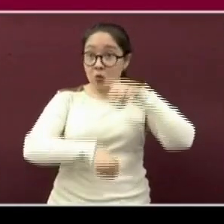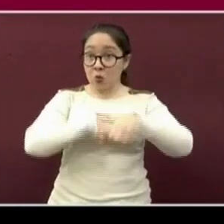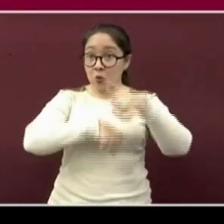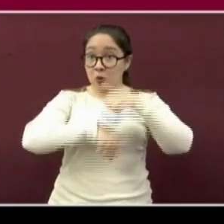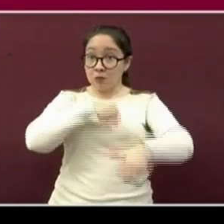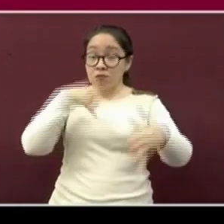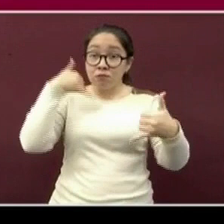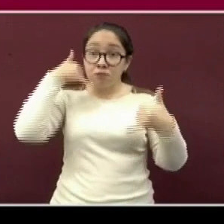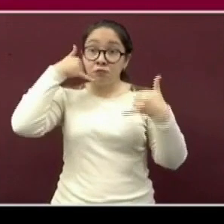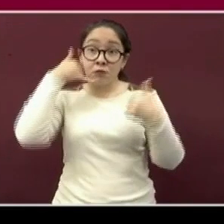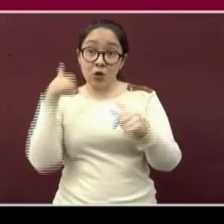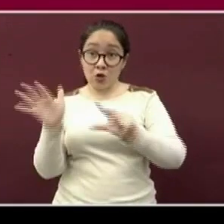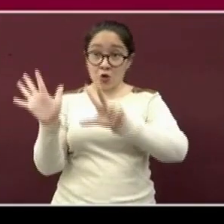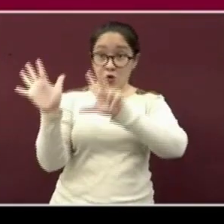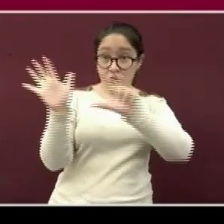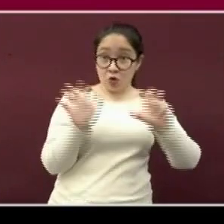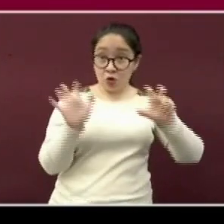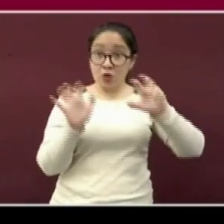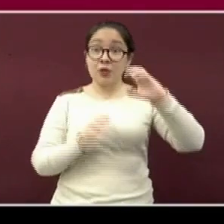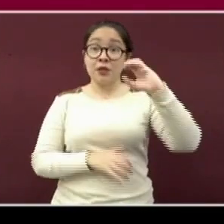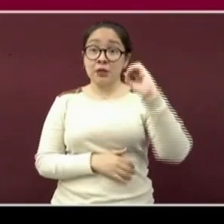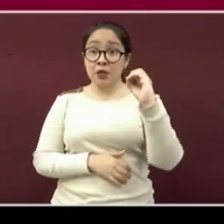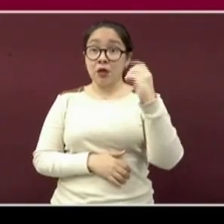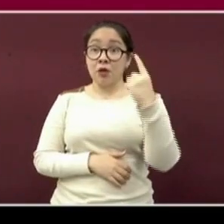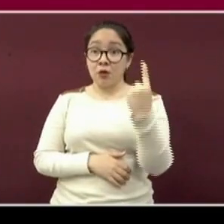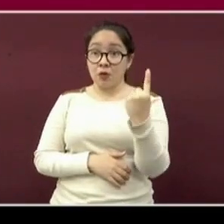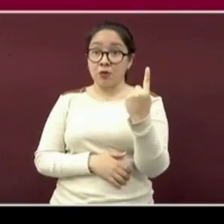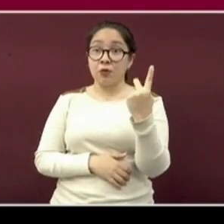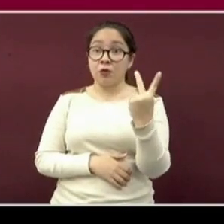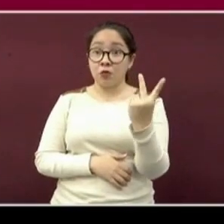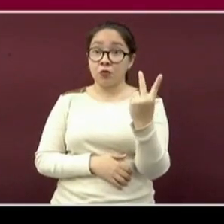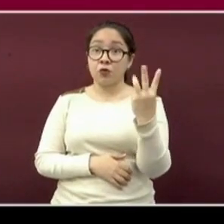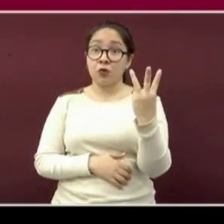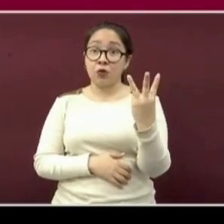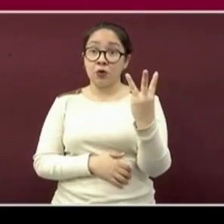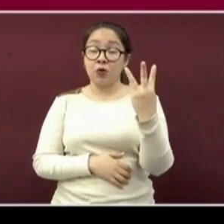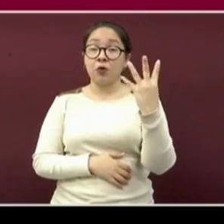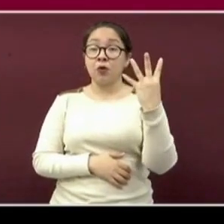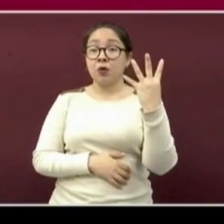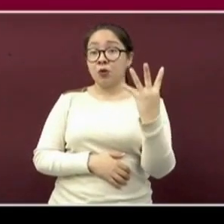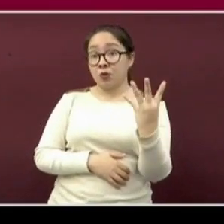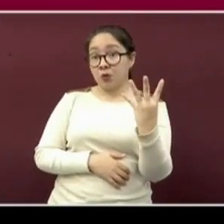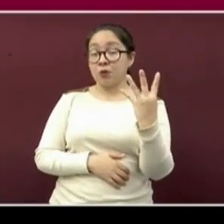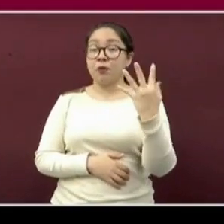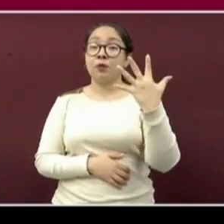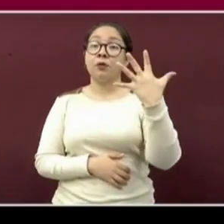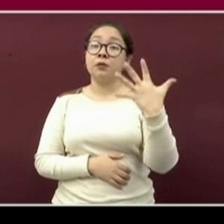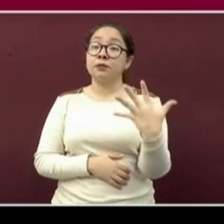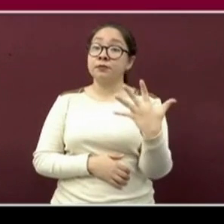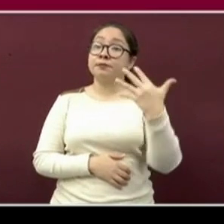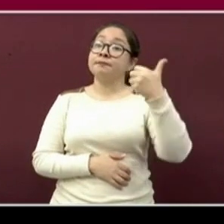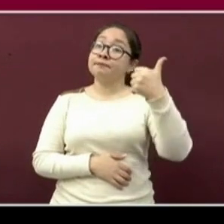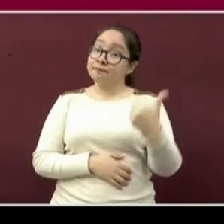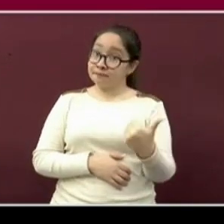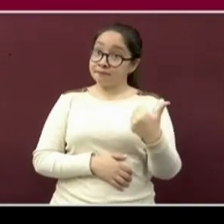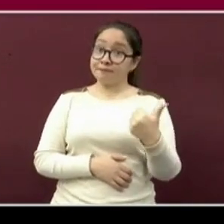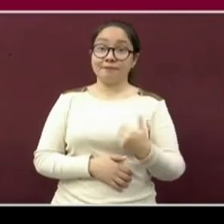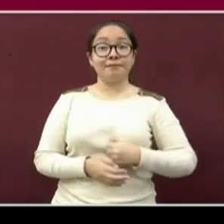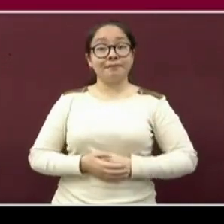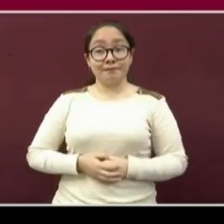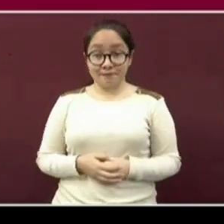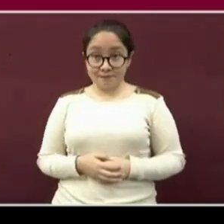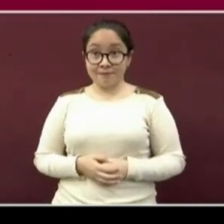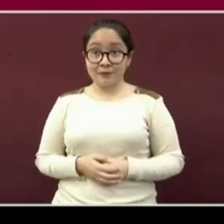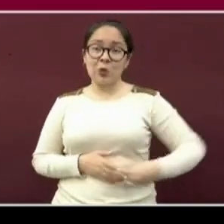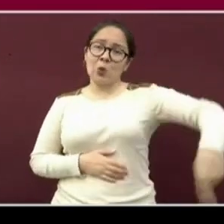teléfono 800-01-23456,